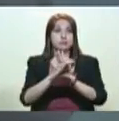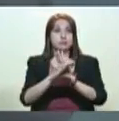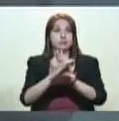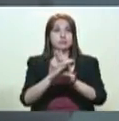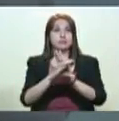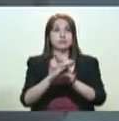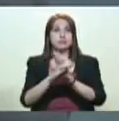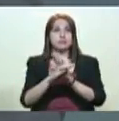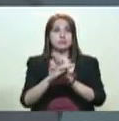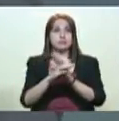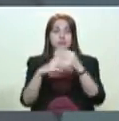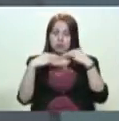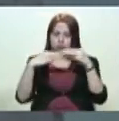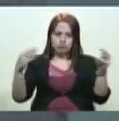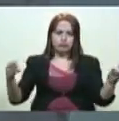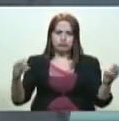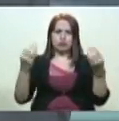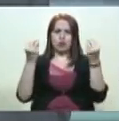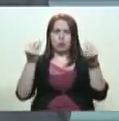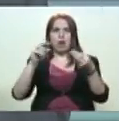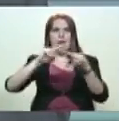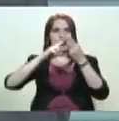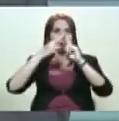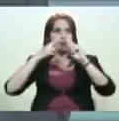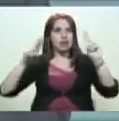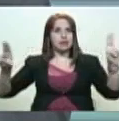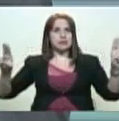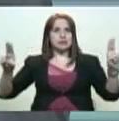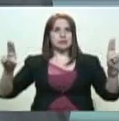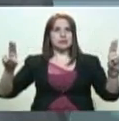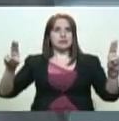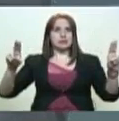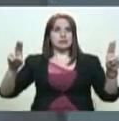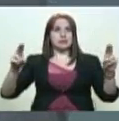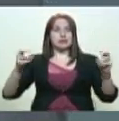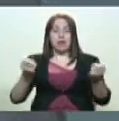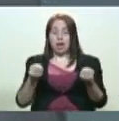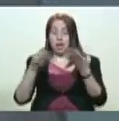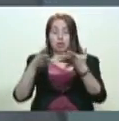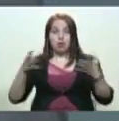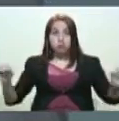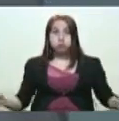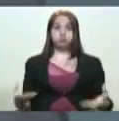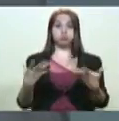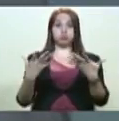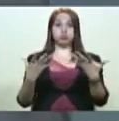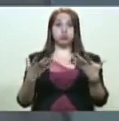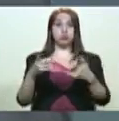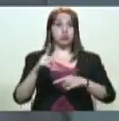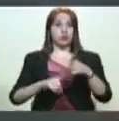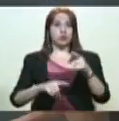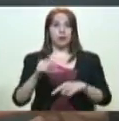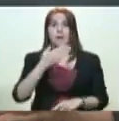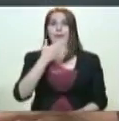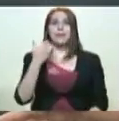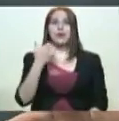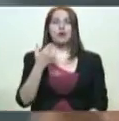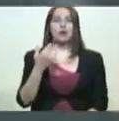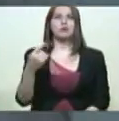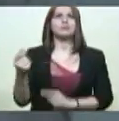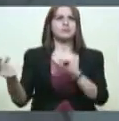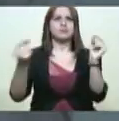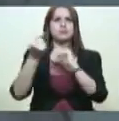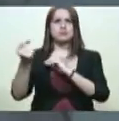paz y cometió además un milagro, ocurrió un milagro con la Asamblea Nacional Constituyente. Y además se habla de un diálogo nacional e internacional.